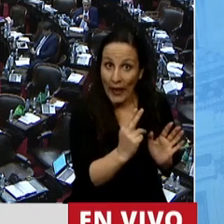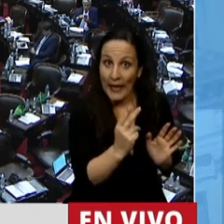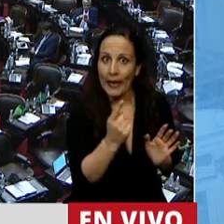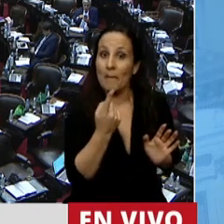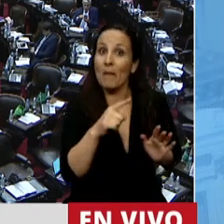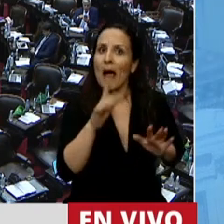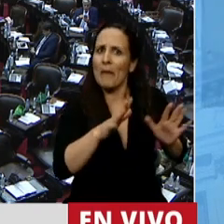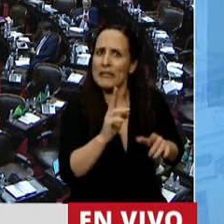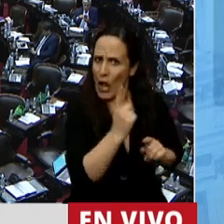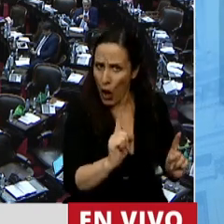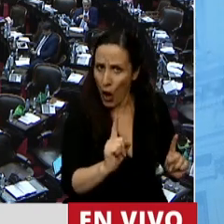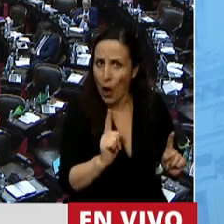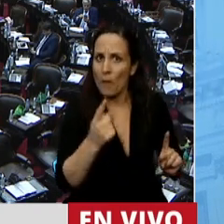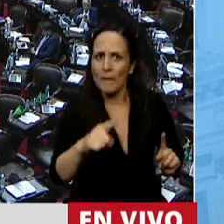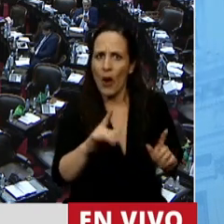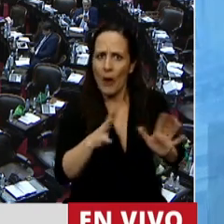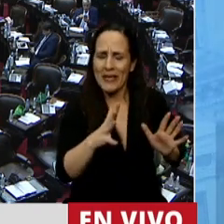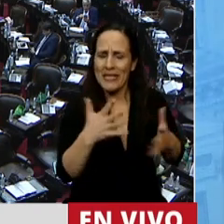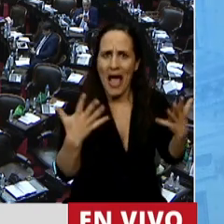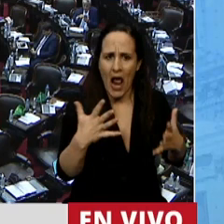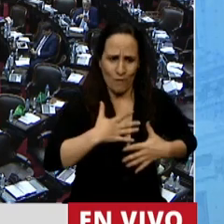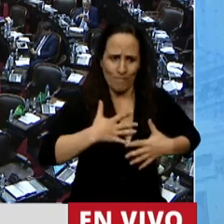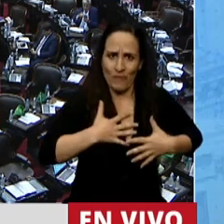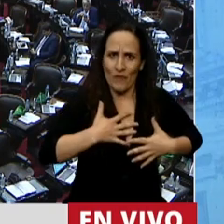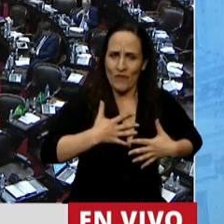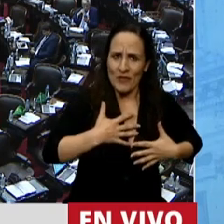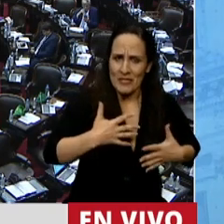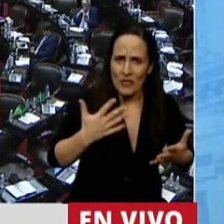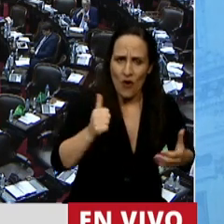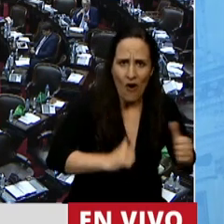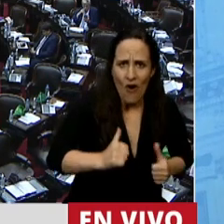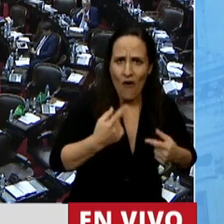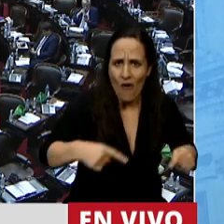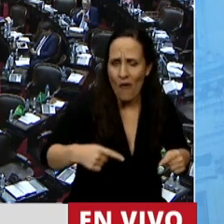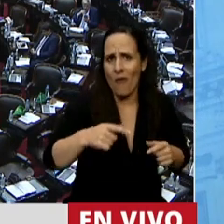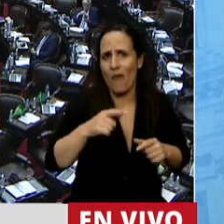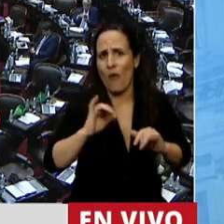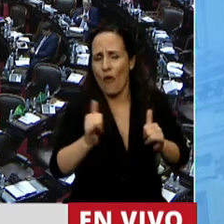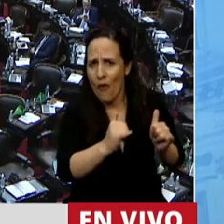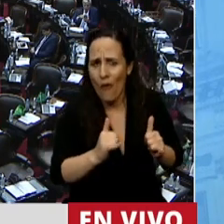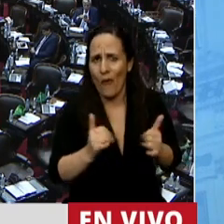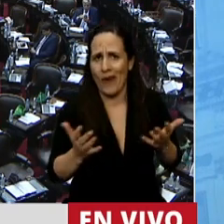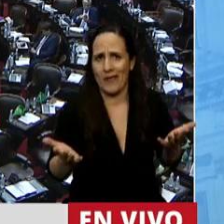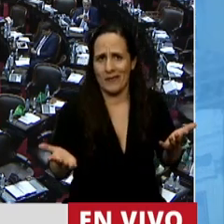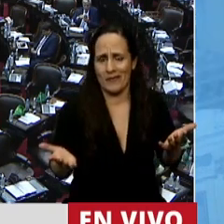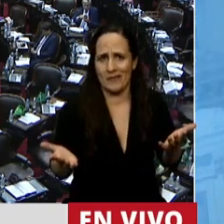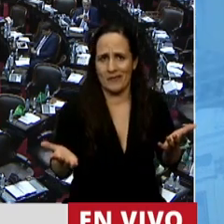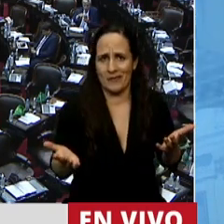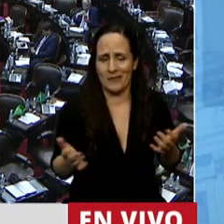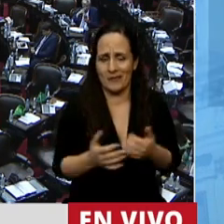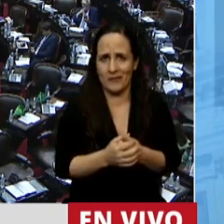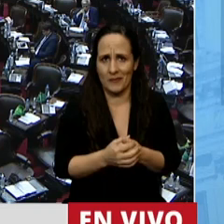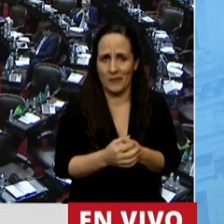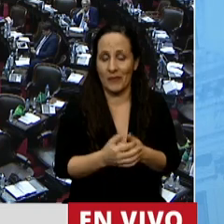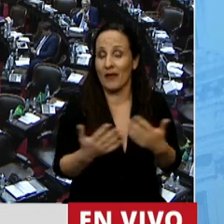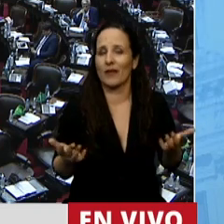las secuelas de salud que esto deja en mujeres, en jóvenes. Entonces, señor presidente,